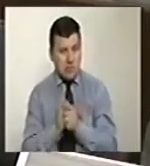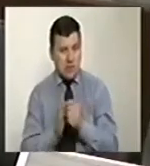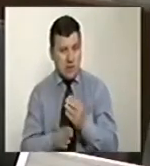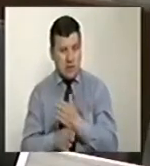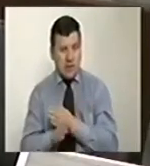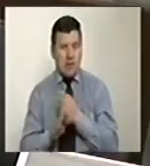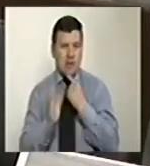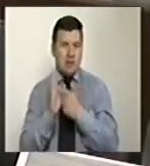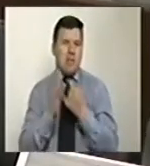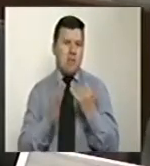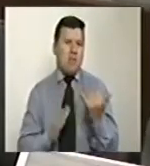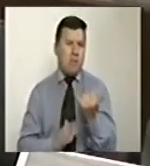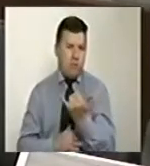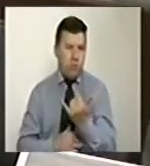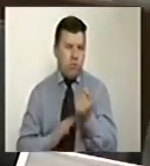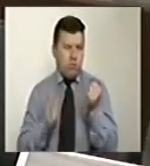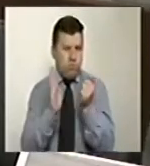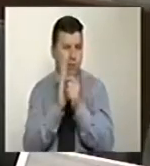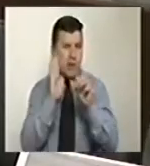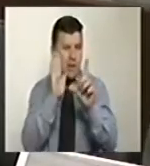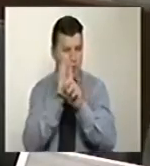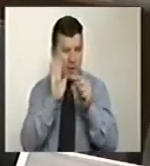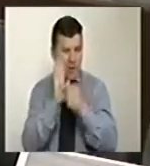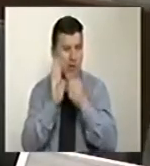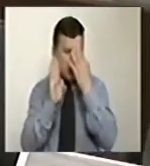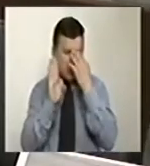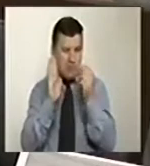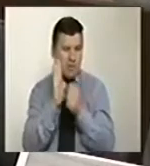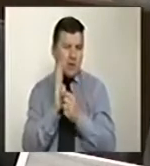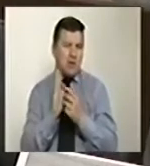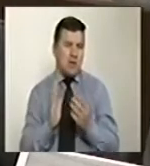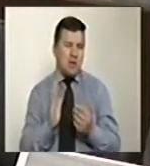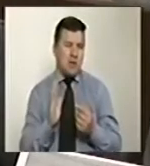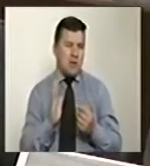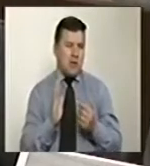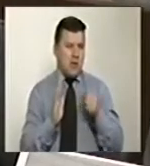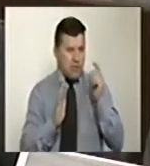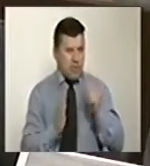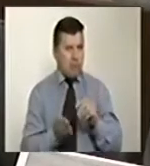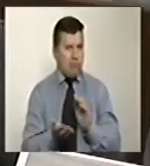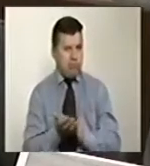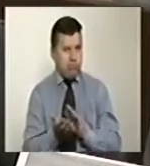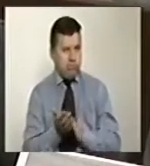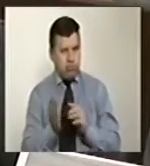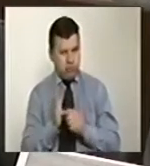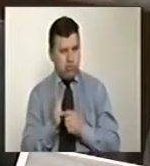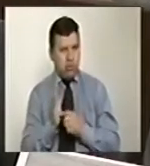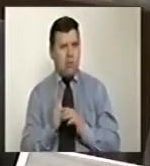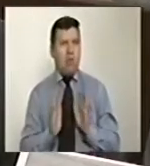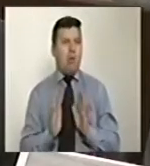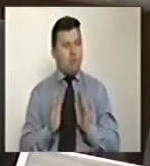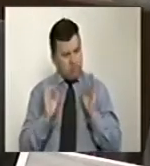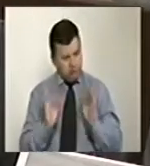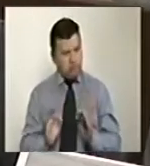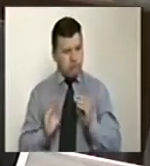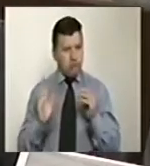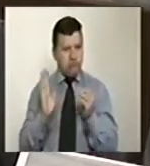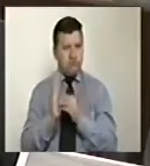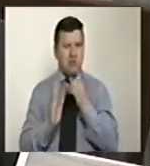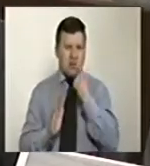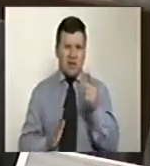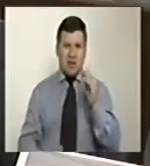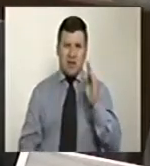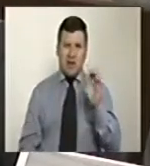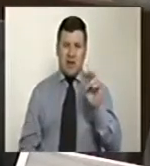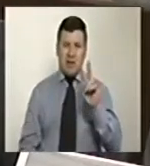anterior, ya existe un precedente legislativo sobre la materia, circunstancia que debe aplaudir sin vacilación, dice la senadora